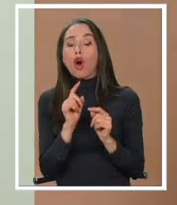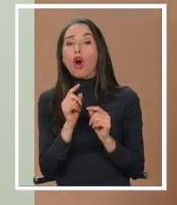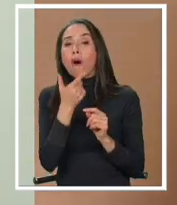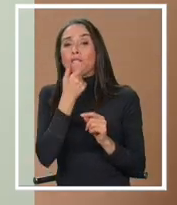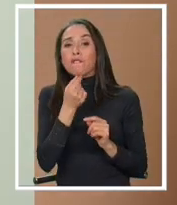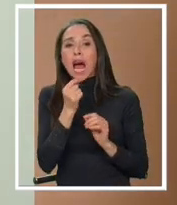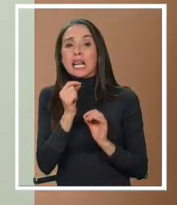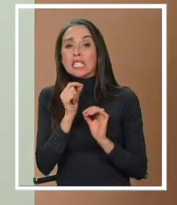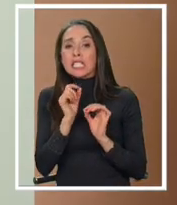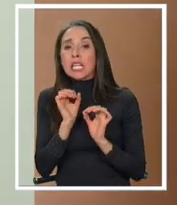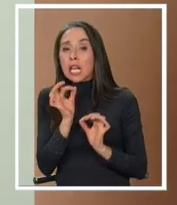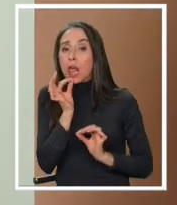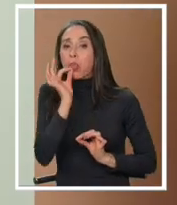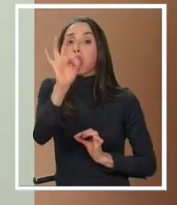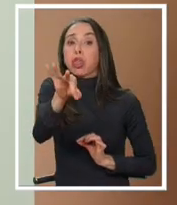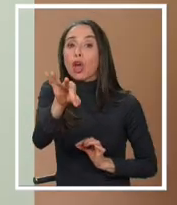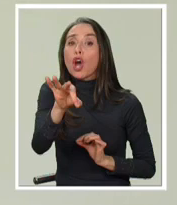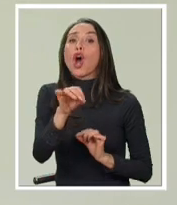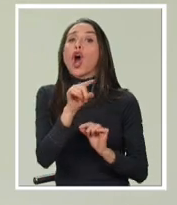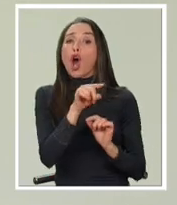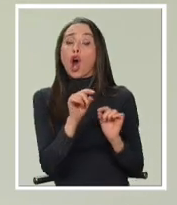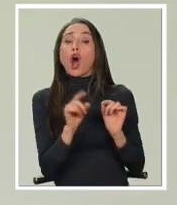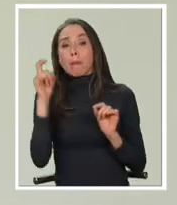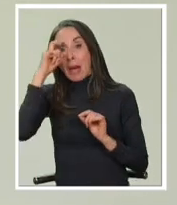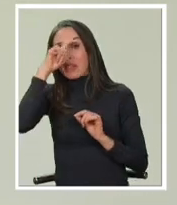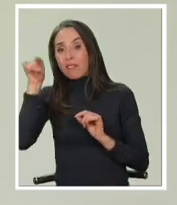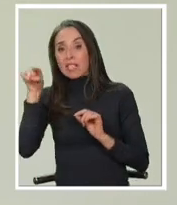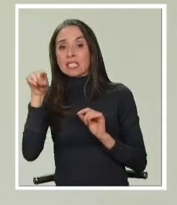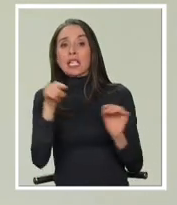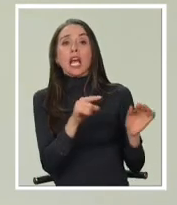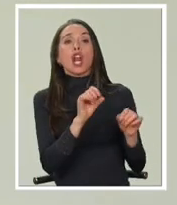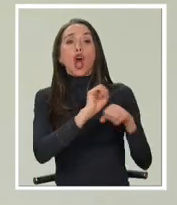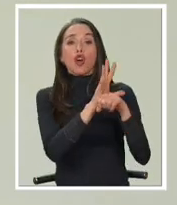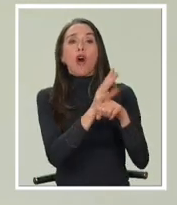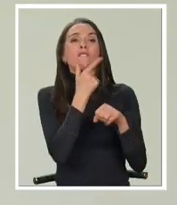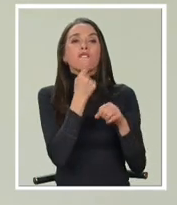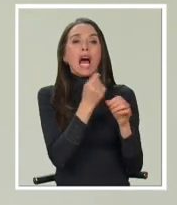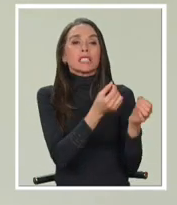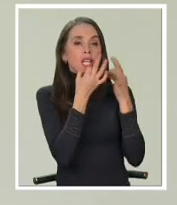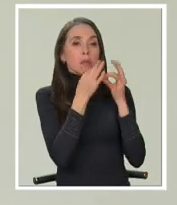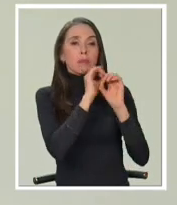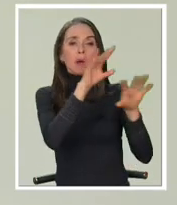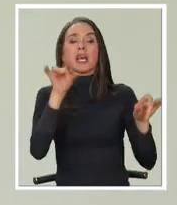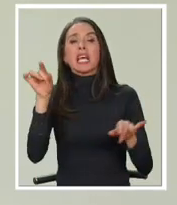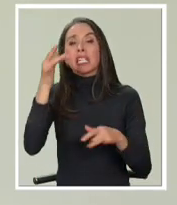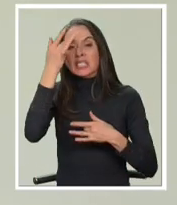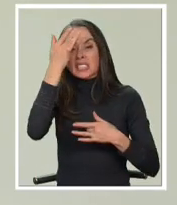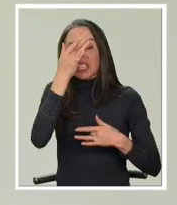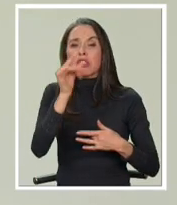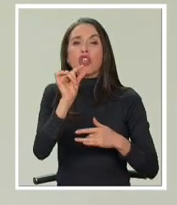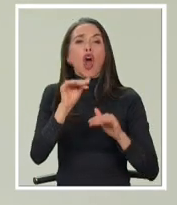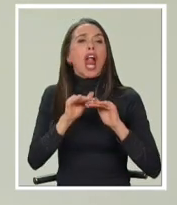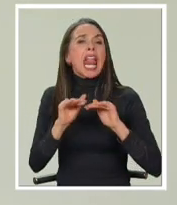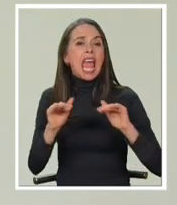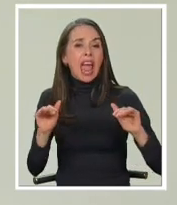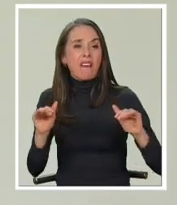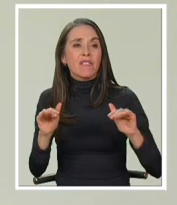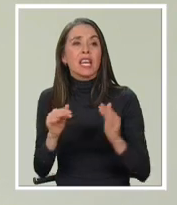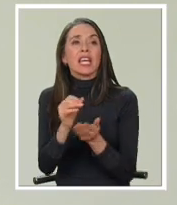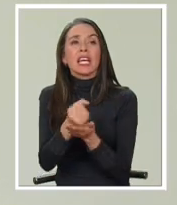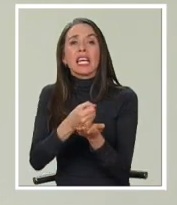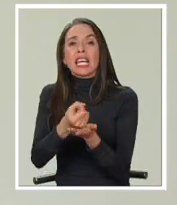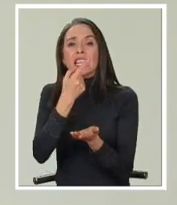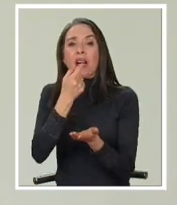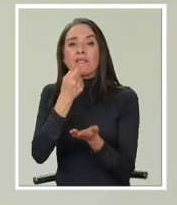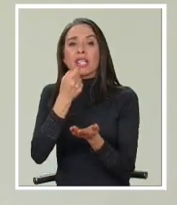fácil como se genera con el COVID. La mayor parte de estos cuadros sabemos que son leves y que se manejan con tratamiento